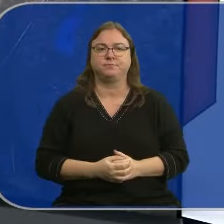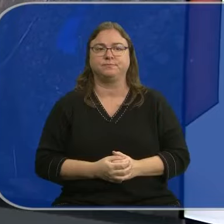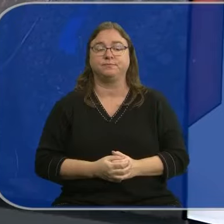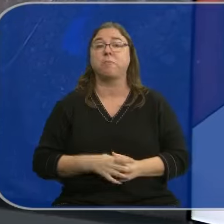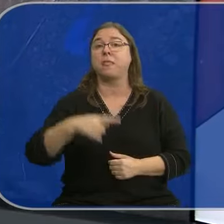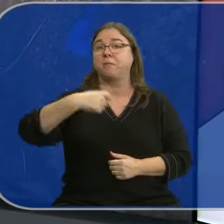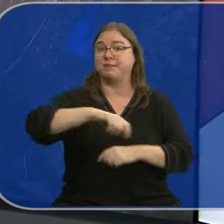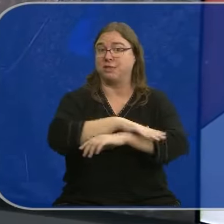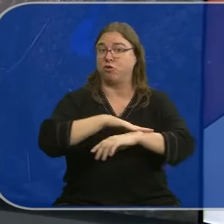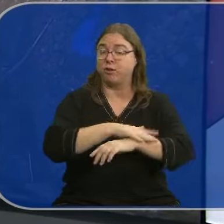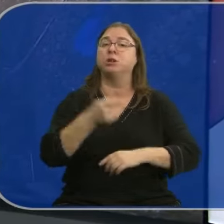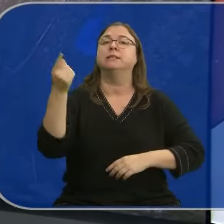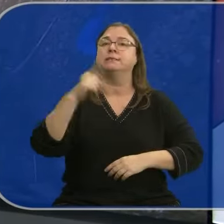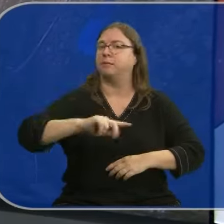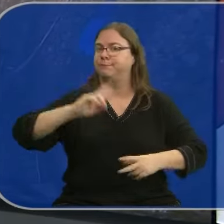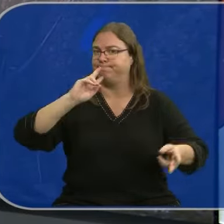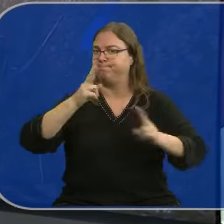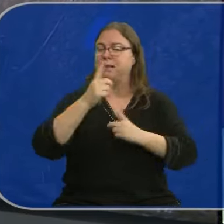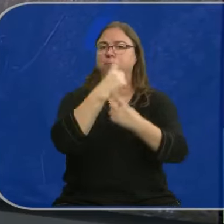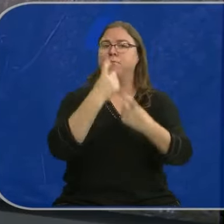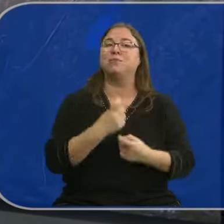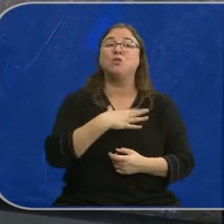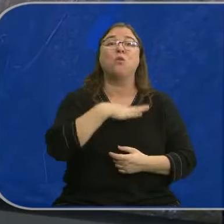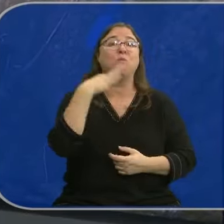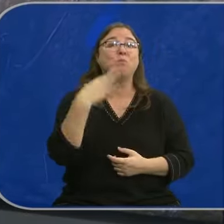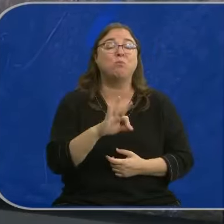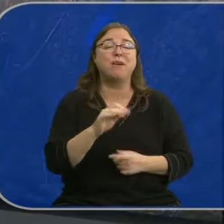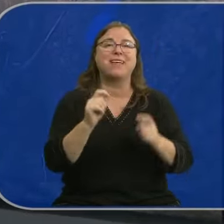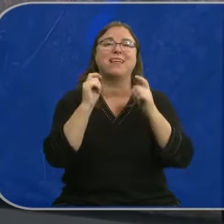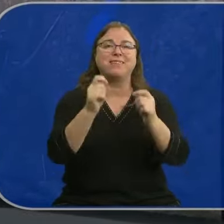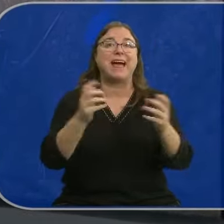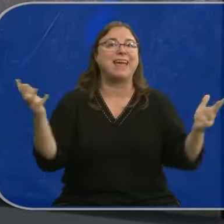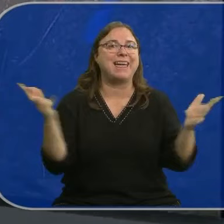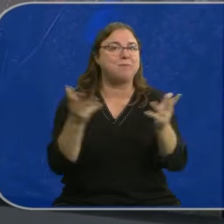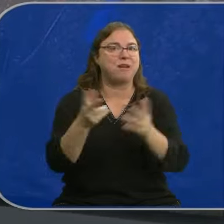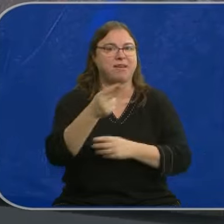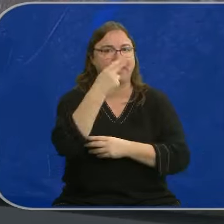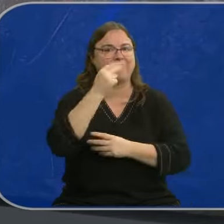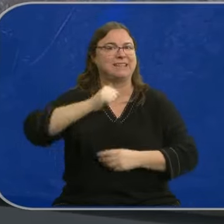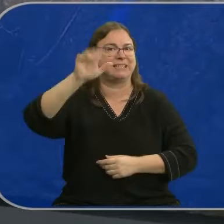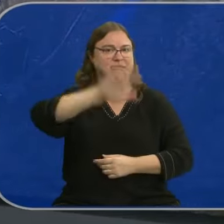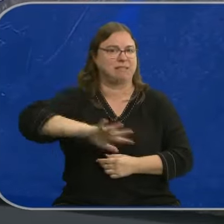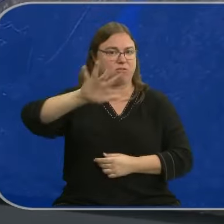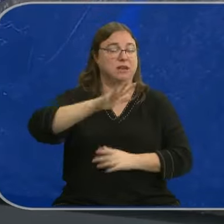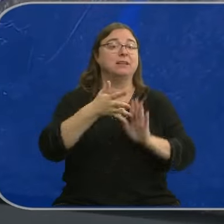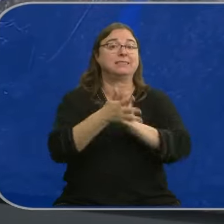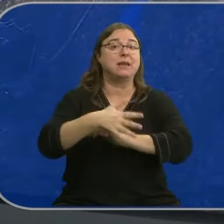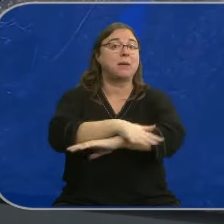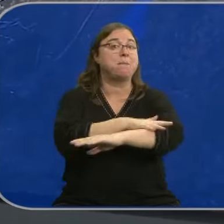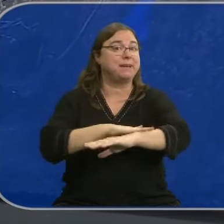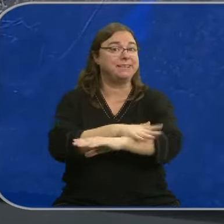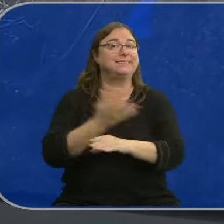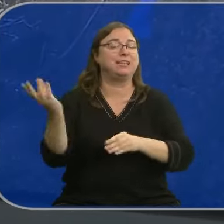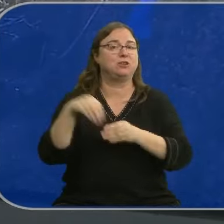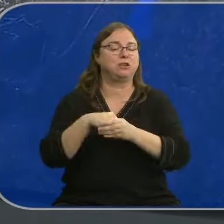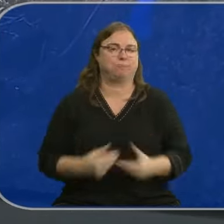El presidente del Gobierno también ha respondido a las preguntas sobre una posible declaración de emergencia de interés nacional, lo que supondría que el Ministerio del Interior